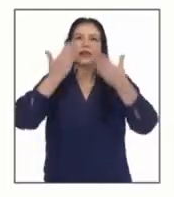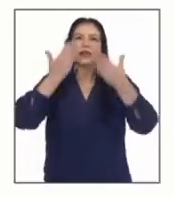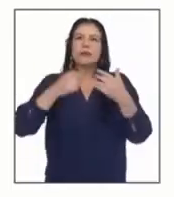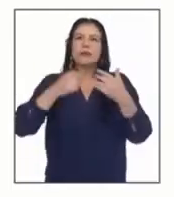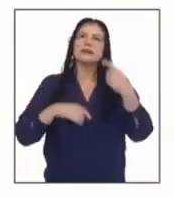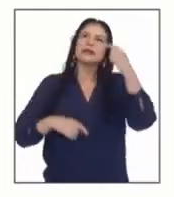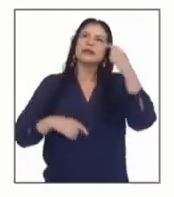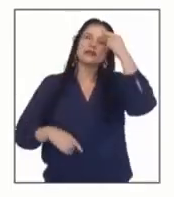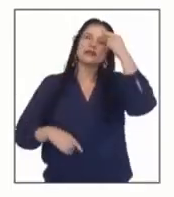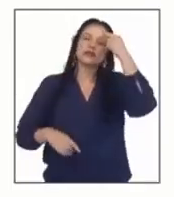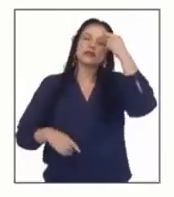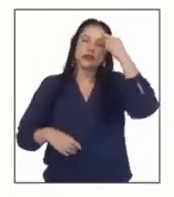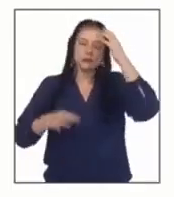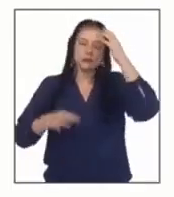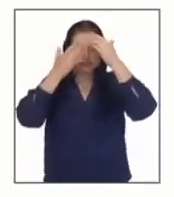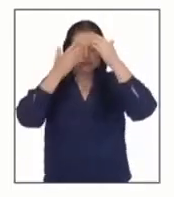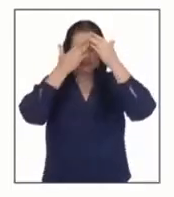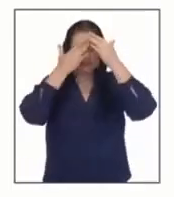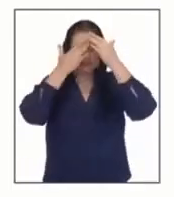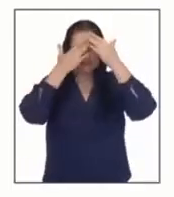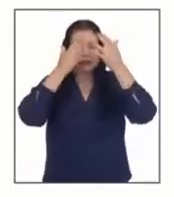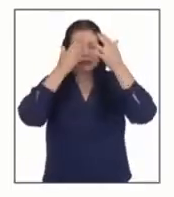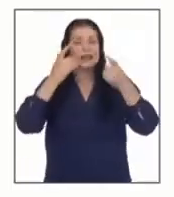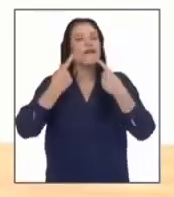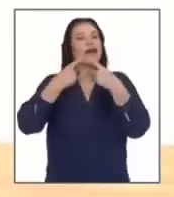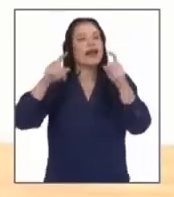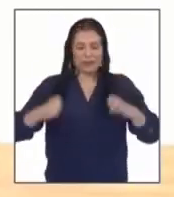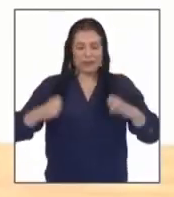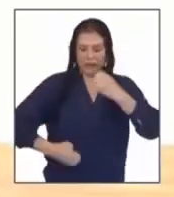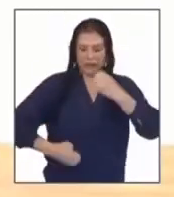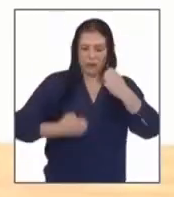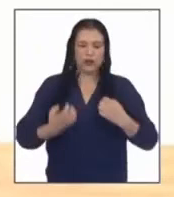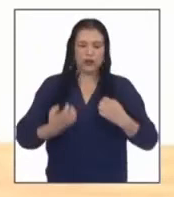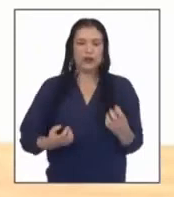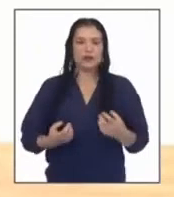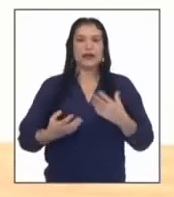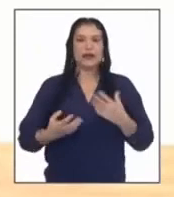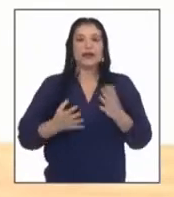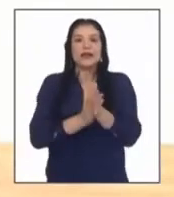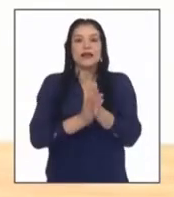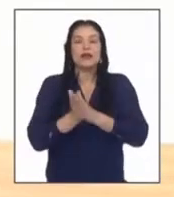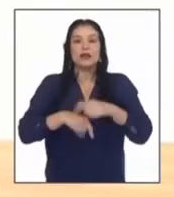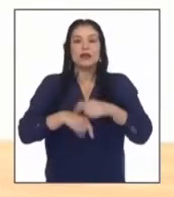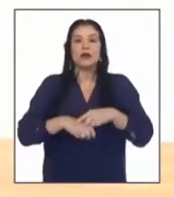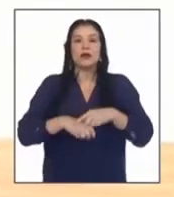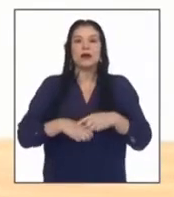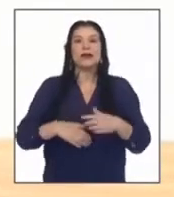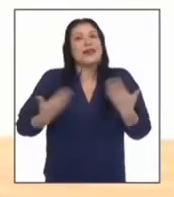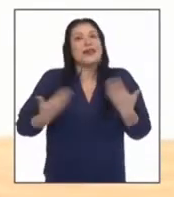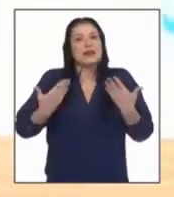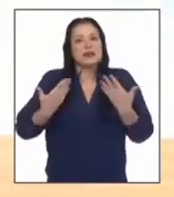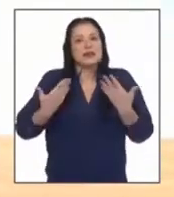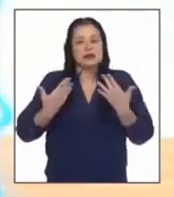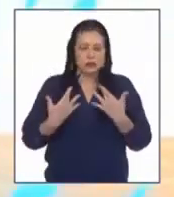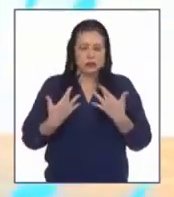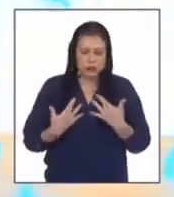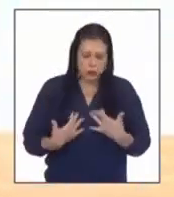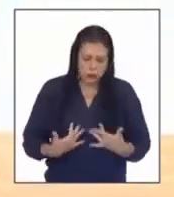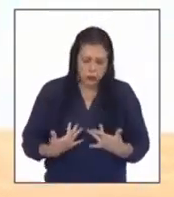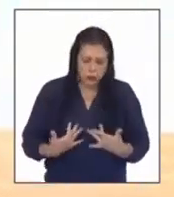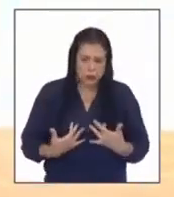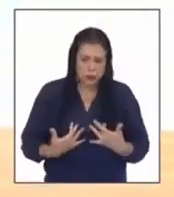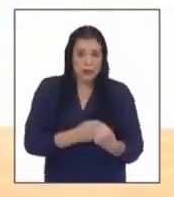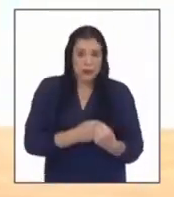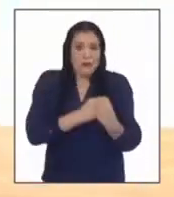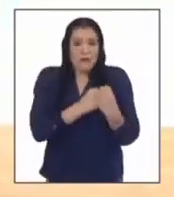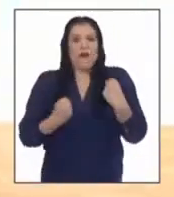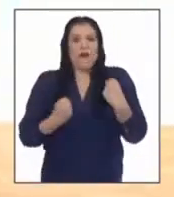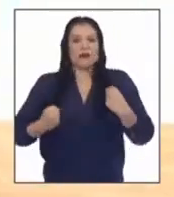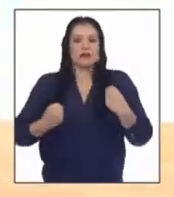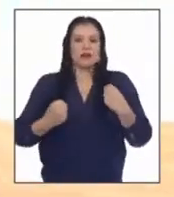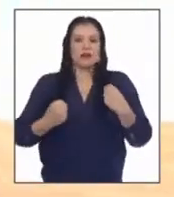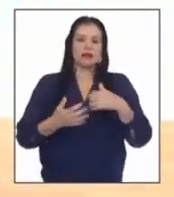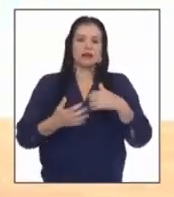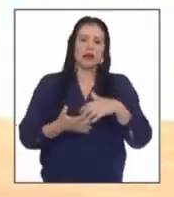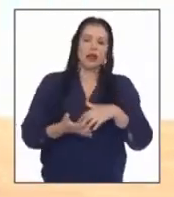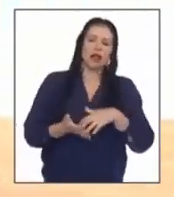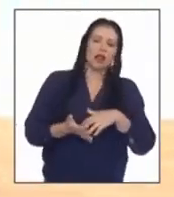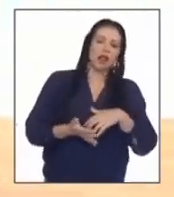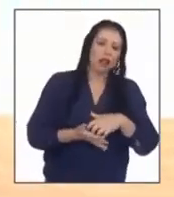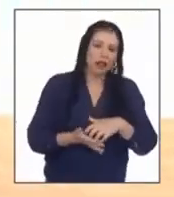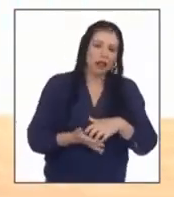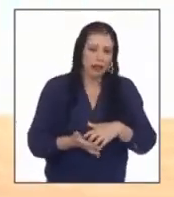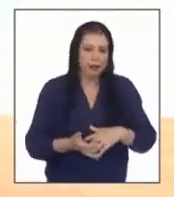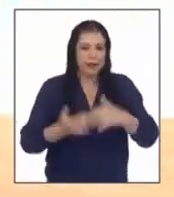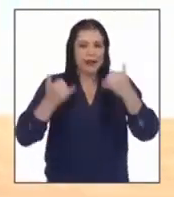estos tiempos has vivido un carrusel de emociones. Y has pasado de estar muy feliz a estar muy desanimado. A tener mucha energía, a tener poca energía.